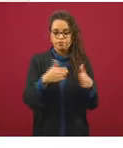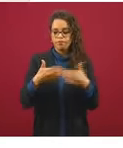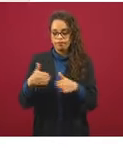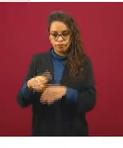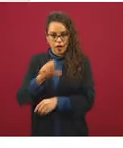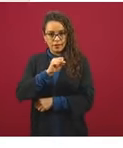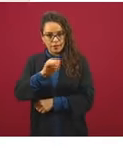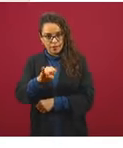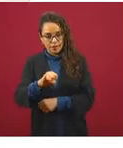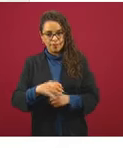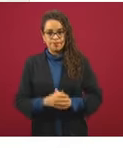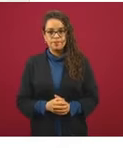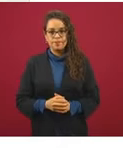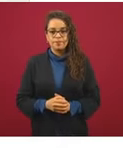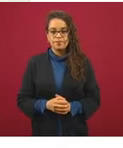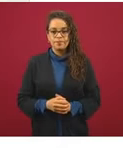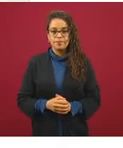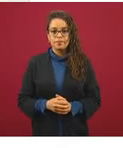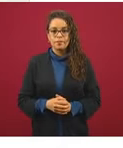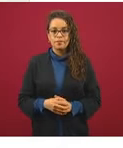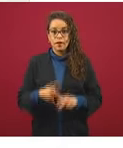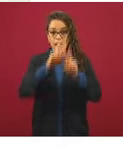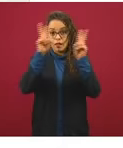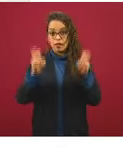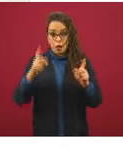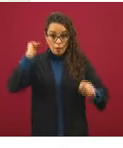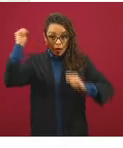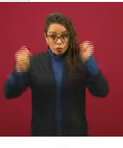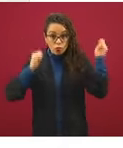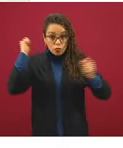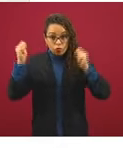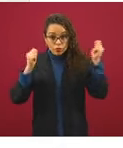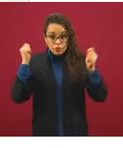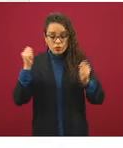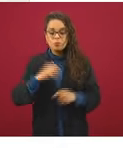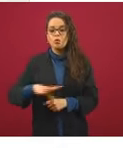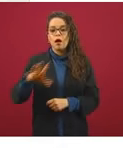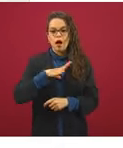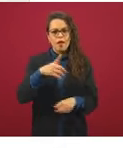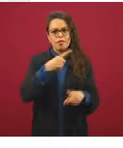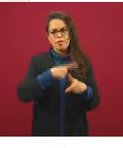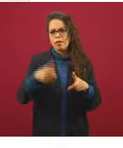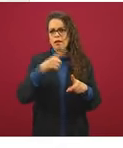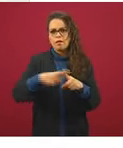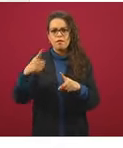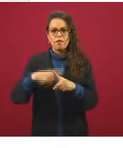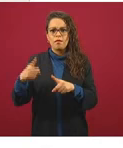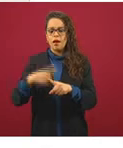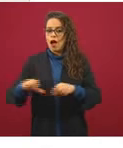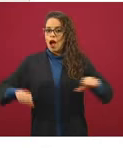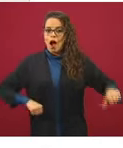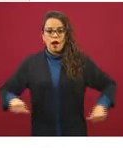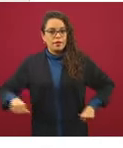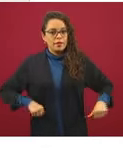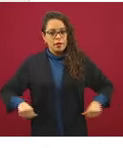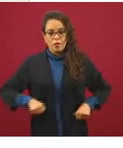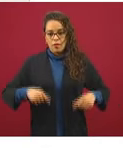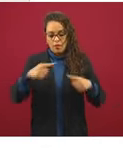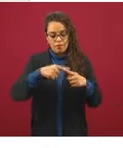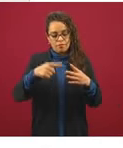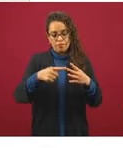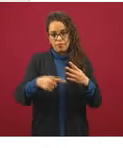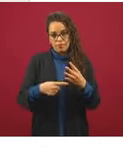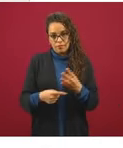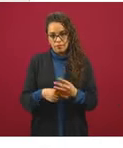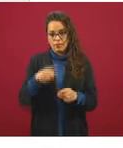sector turístico, entre otros, tiene múltiples diferentes actividades, transporte